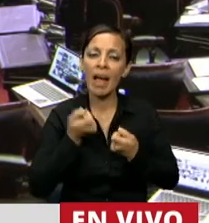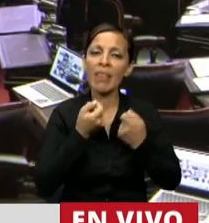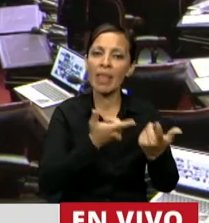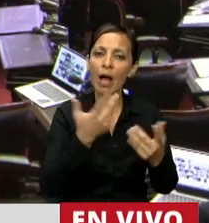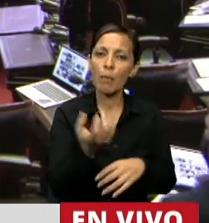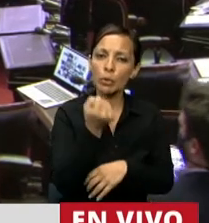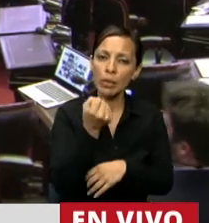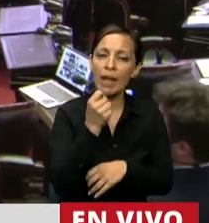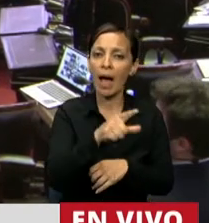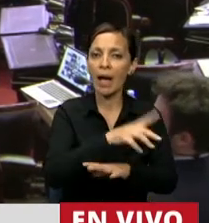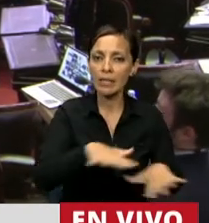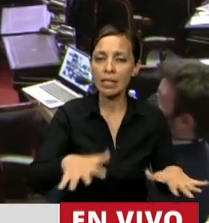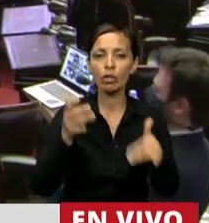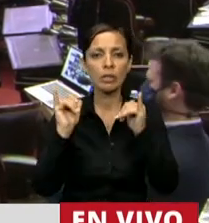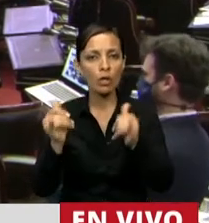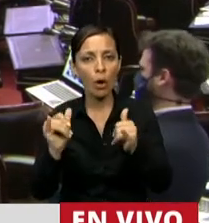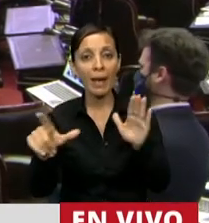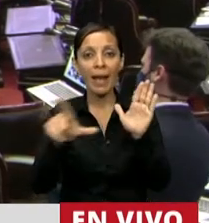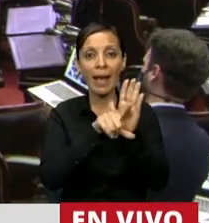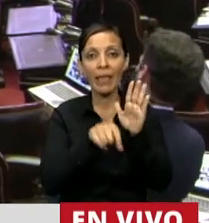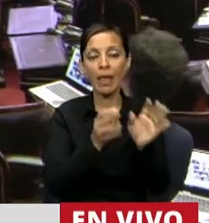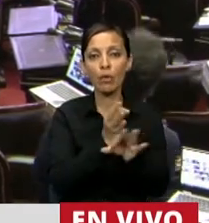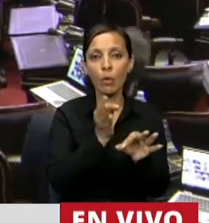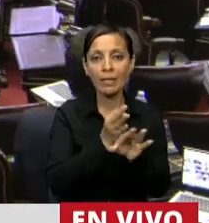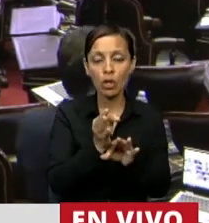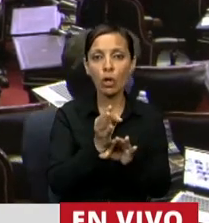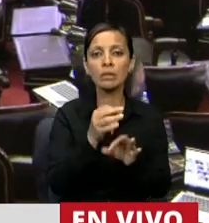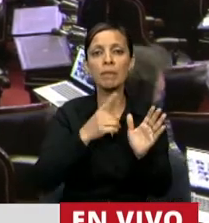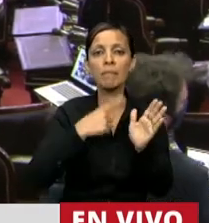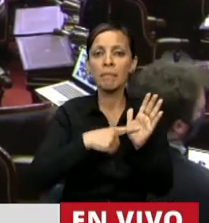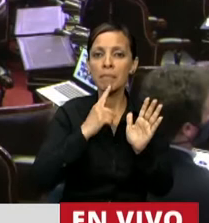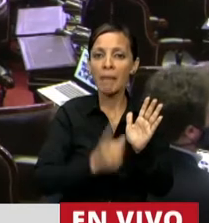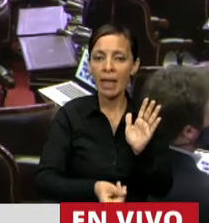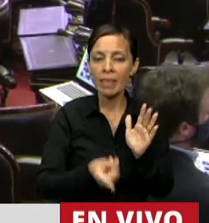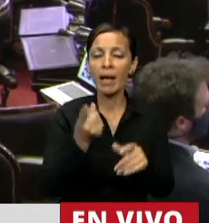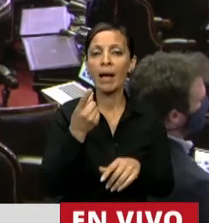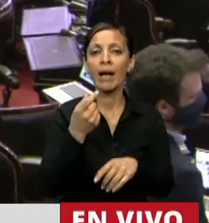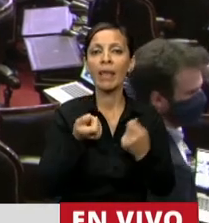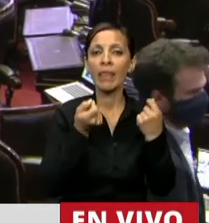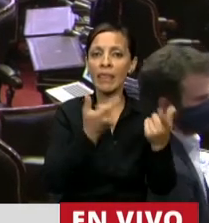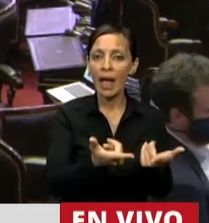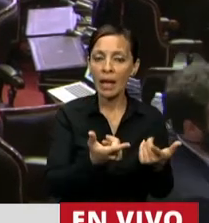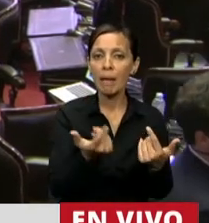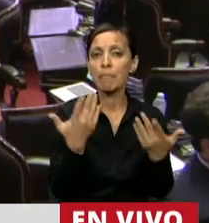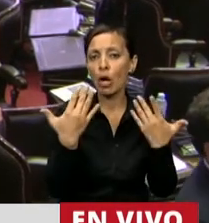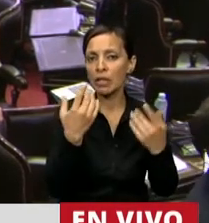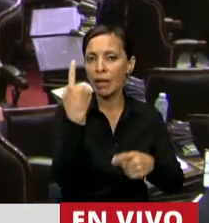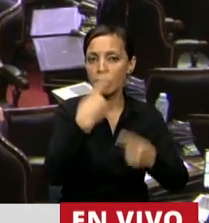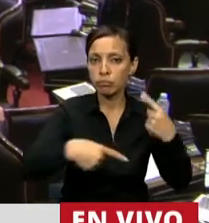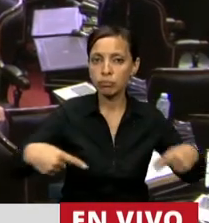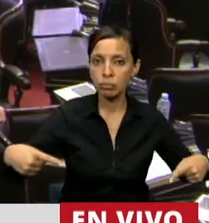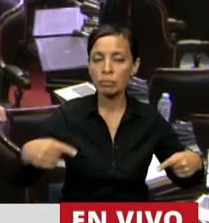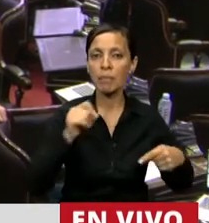a nuestros niños y a nuestros jóvenes. La ley de educación establece no solo darle posibilidades